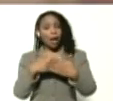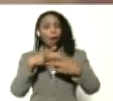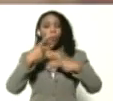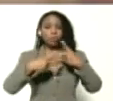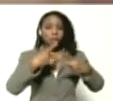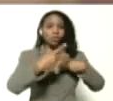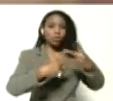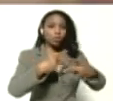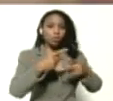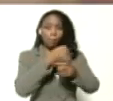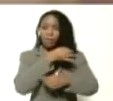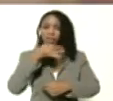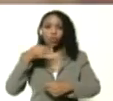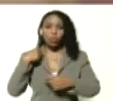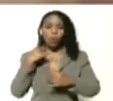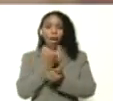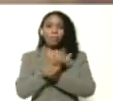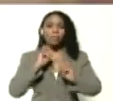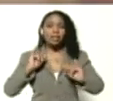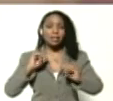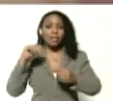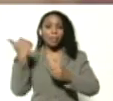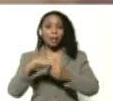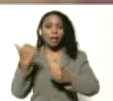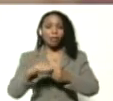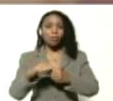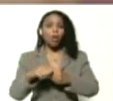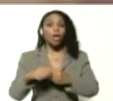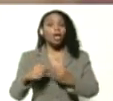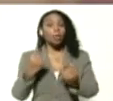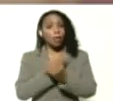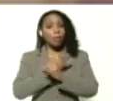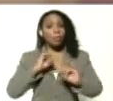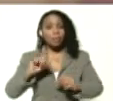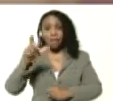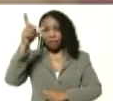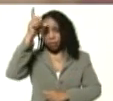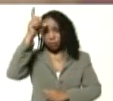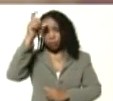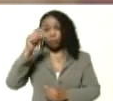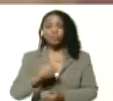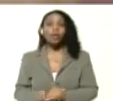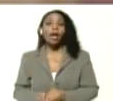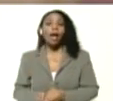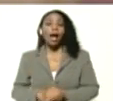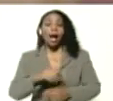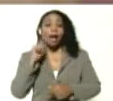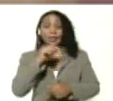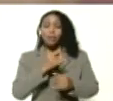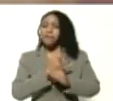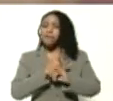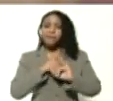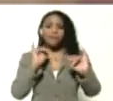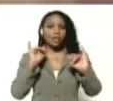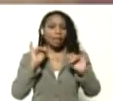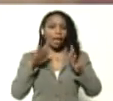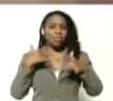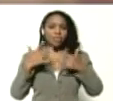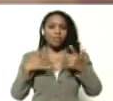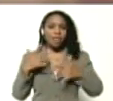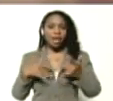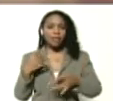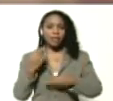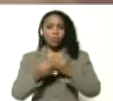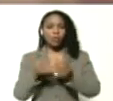extraordinarios como de la independencia de Maracaibo y la independencia de Coro. Y así, presidente, un sinfín de actividades que mantienen a